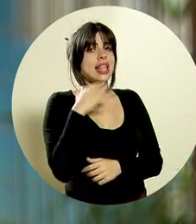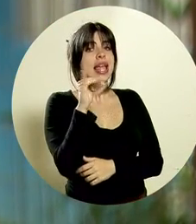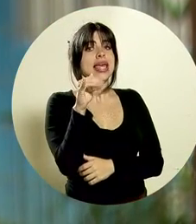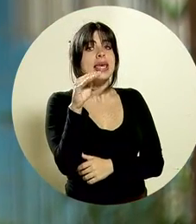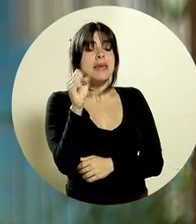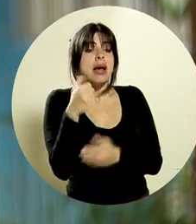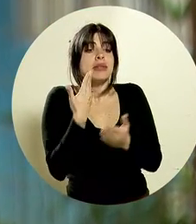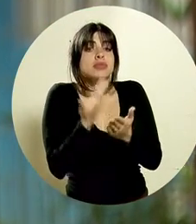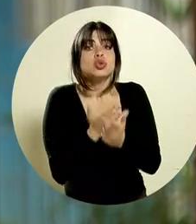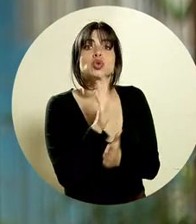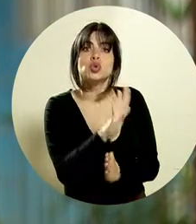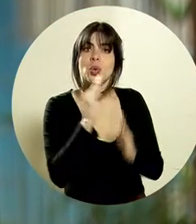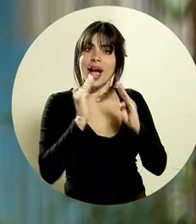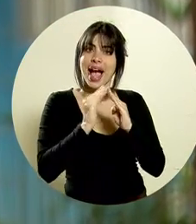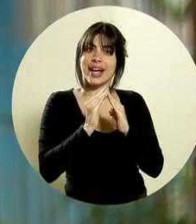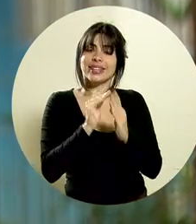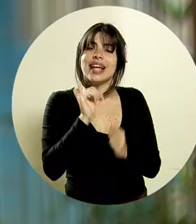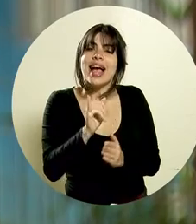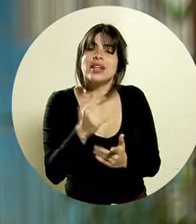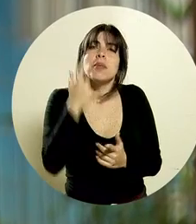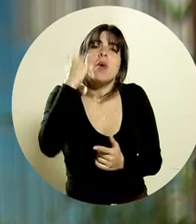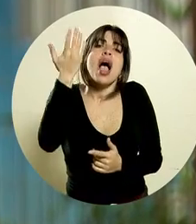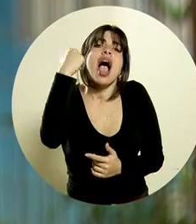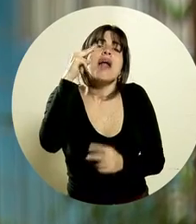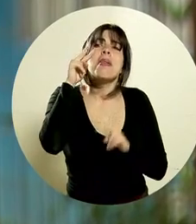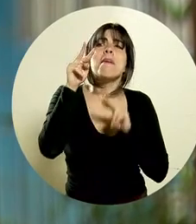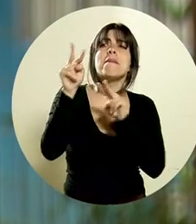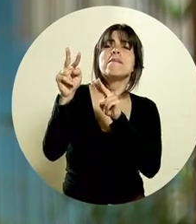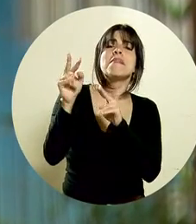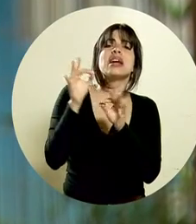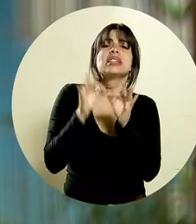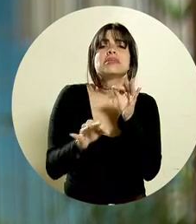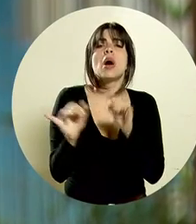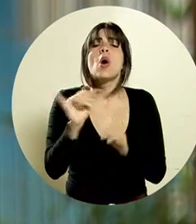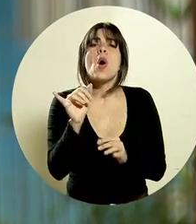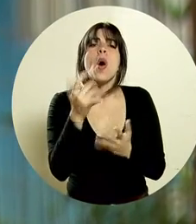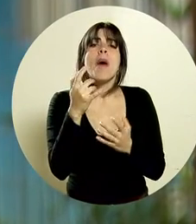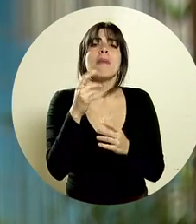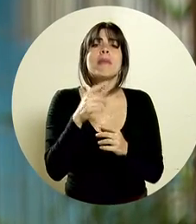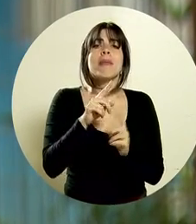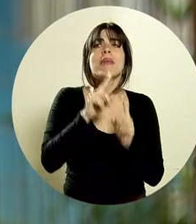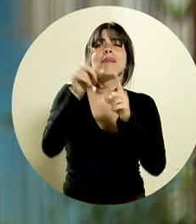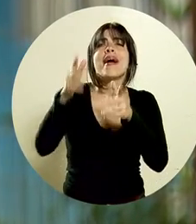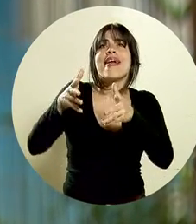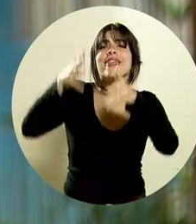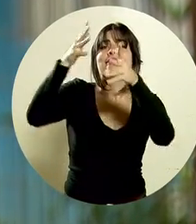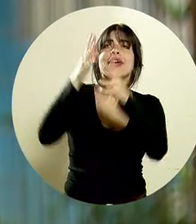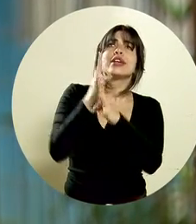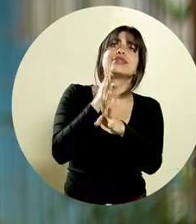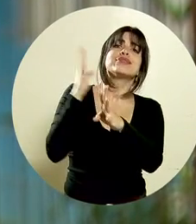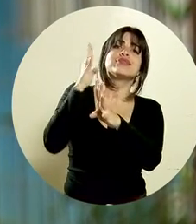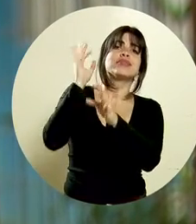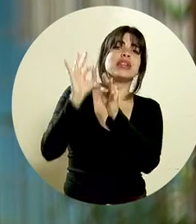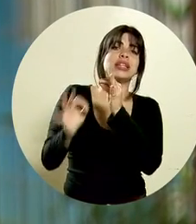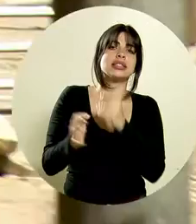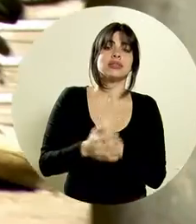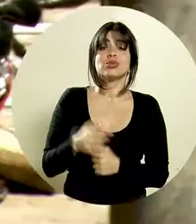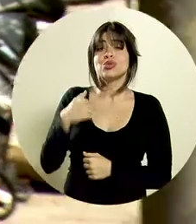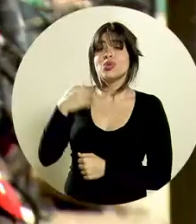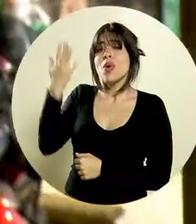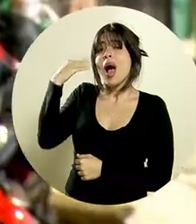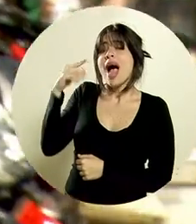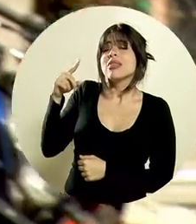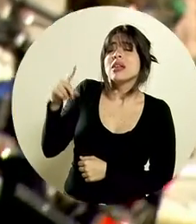Y siente que el IMAS está llegando a su casa Es eso, es que antes se veía nada más como que llegan al edificio a hacer fila